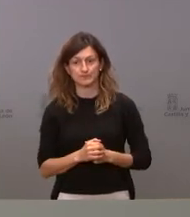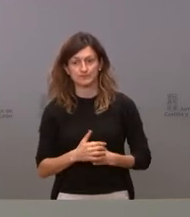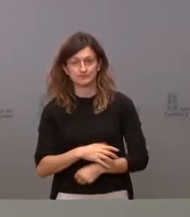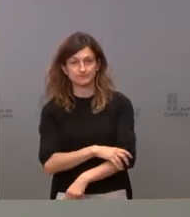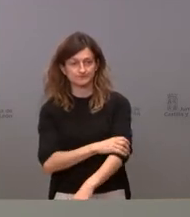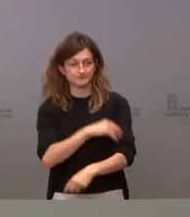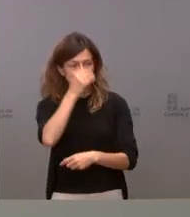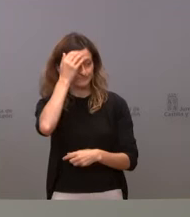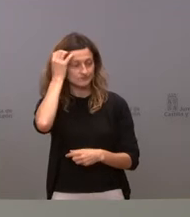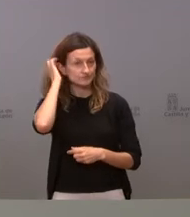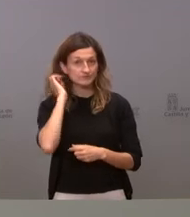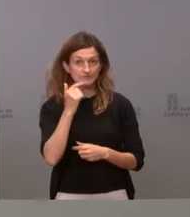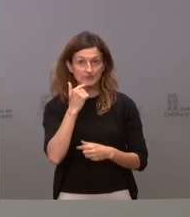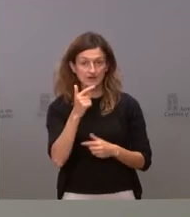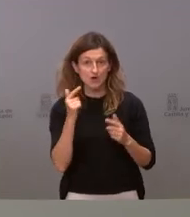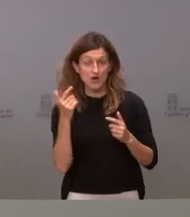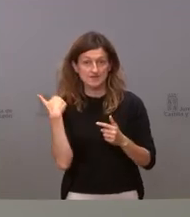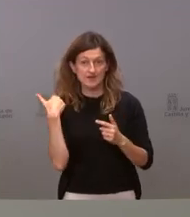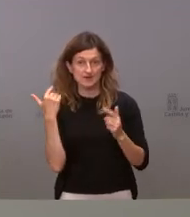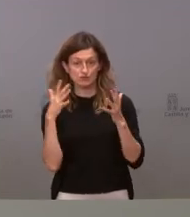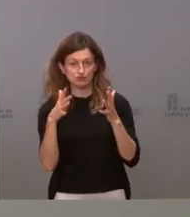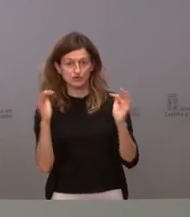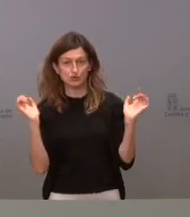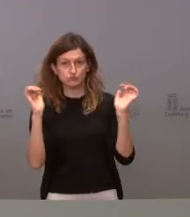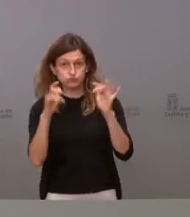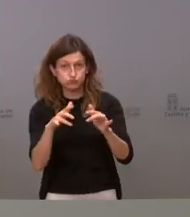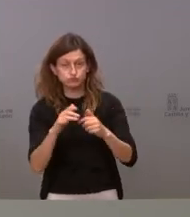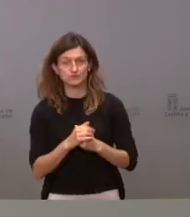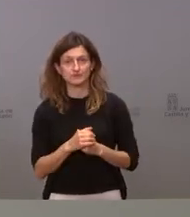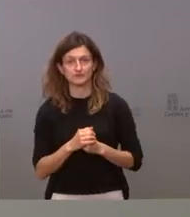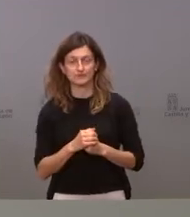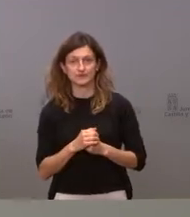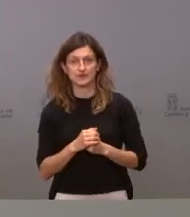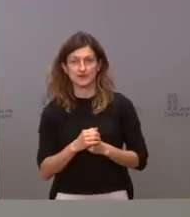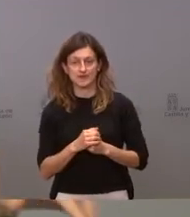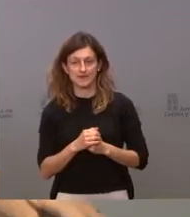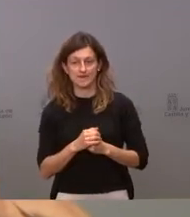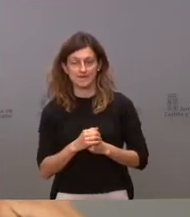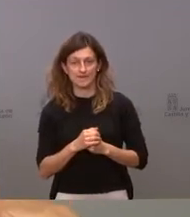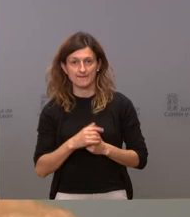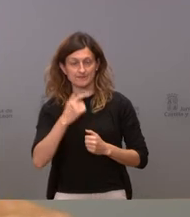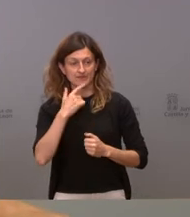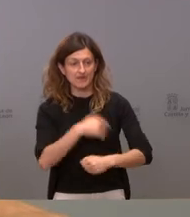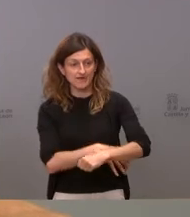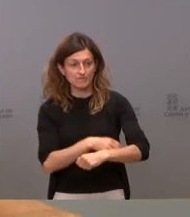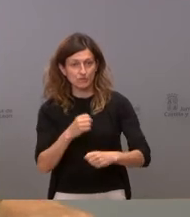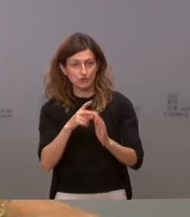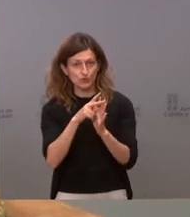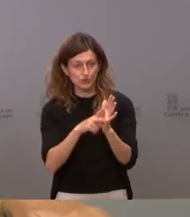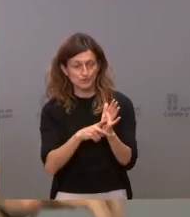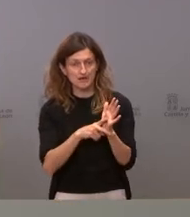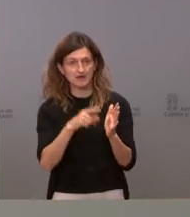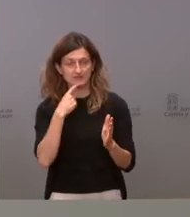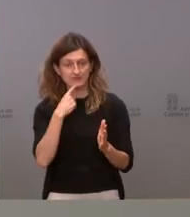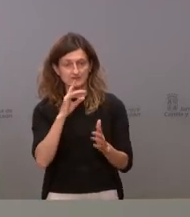comentamos durante ese Consejo Interterritorial que el fondo, podríamos estar de acuerdo con el fondo de la norma, pero no con la